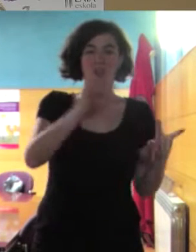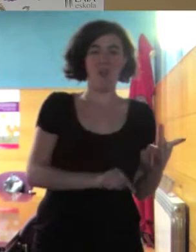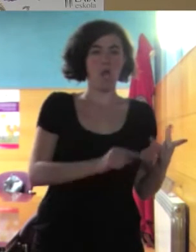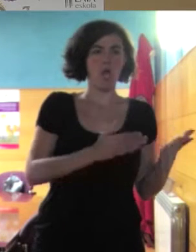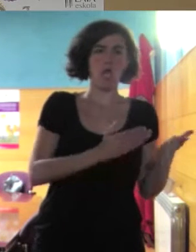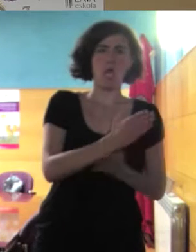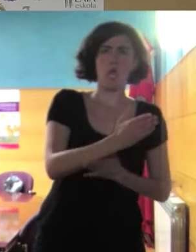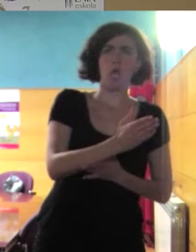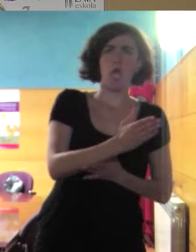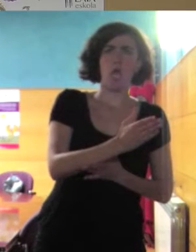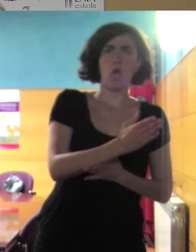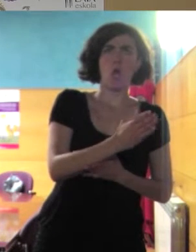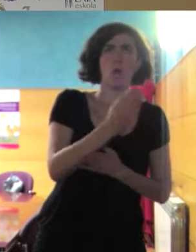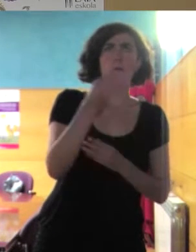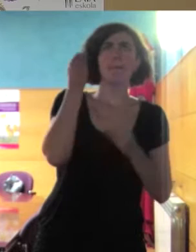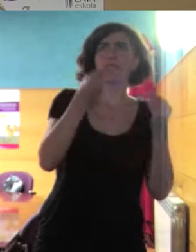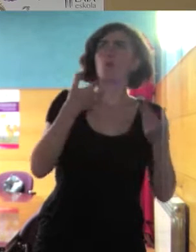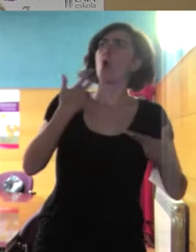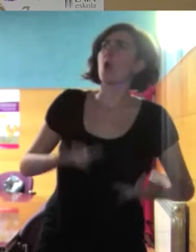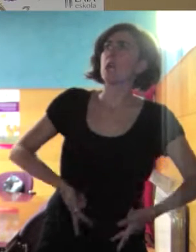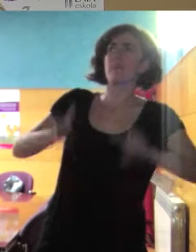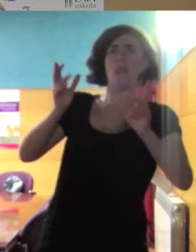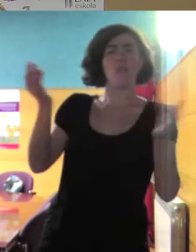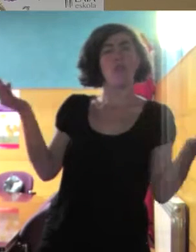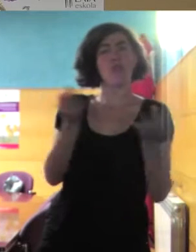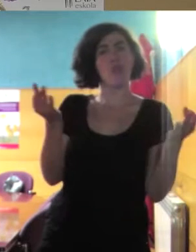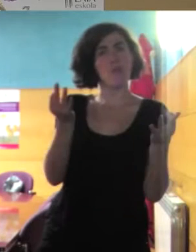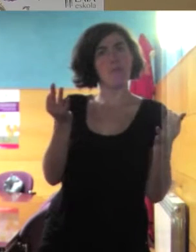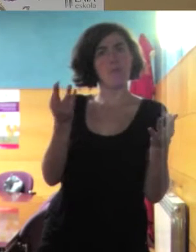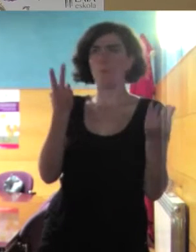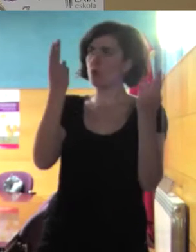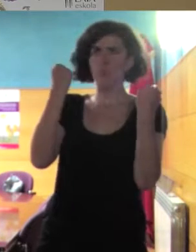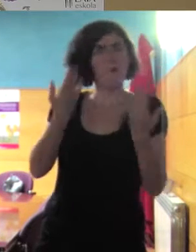debe liberar a estas mujeres de esa sumisión